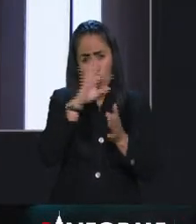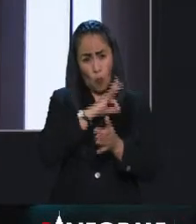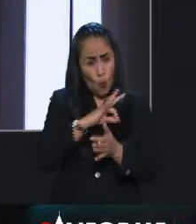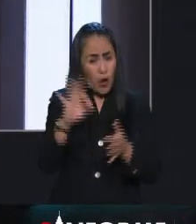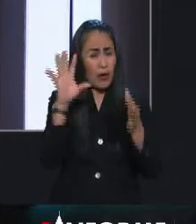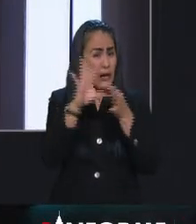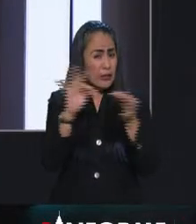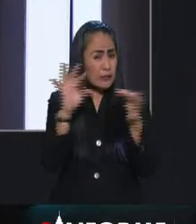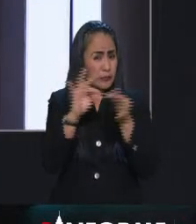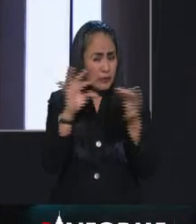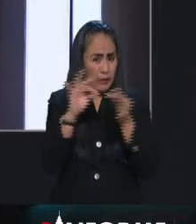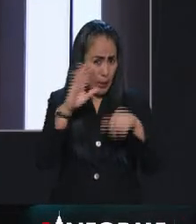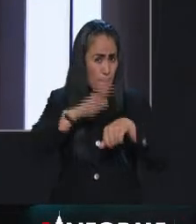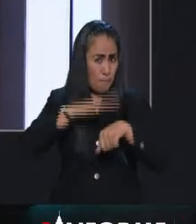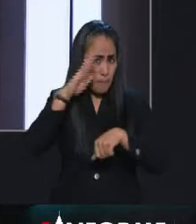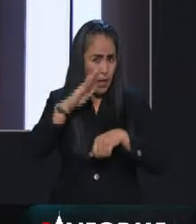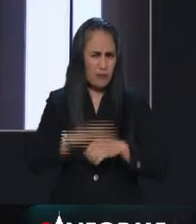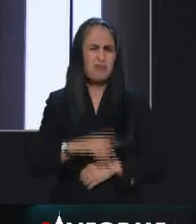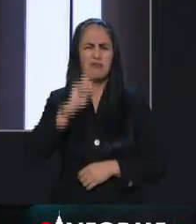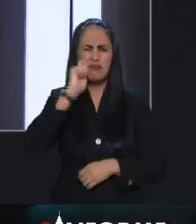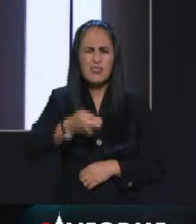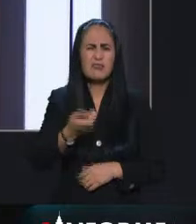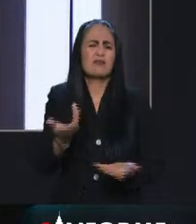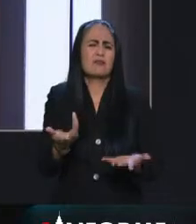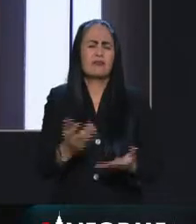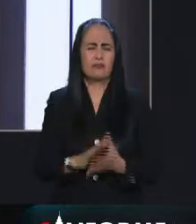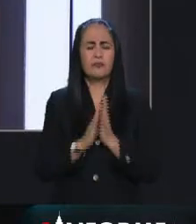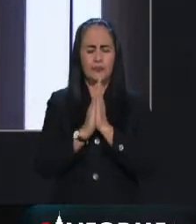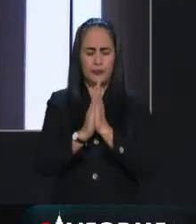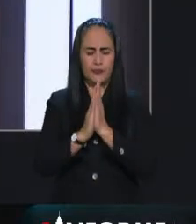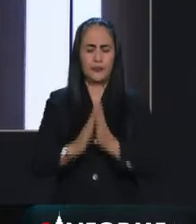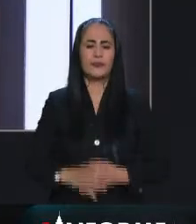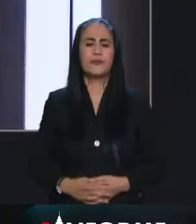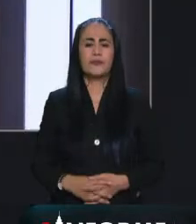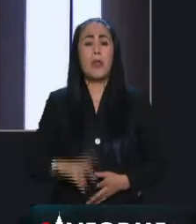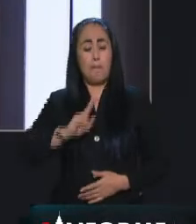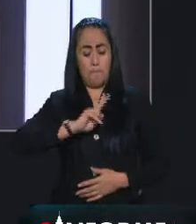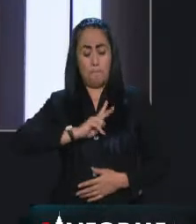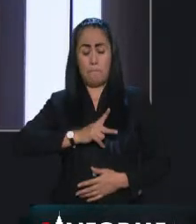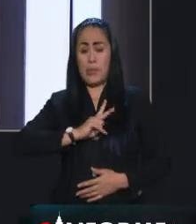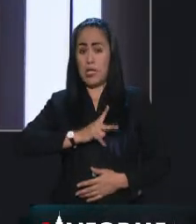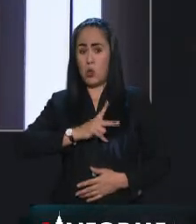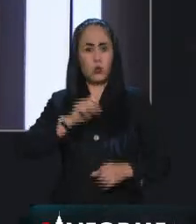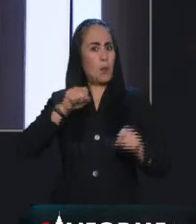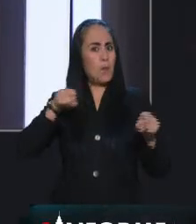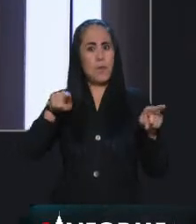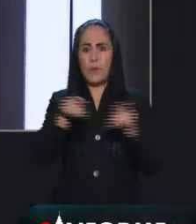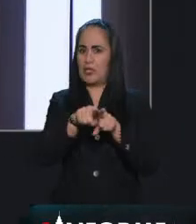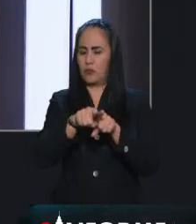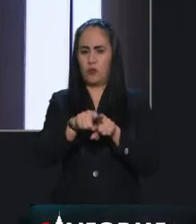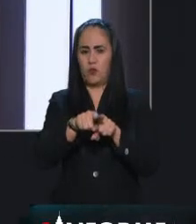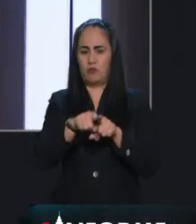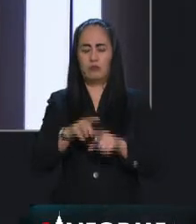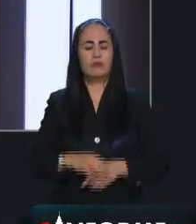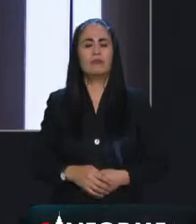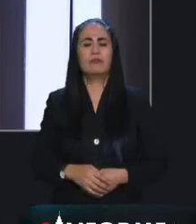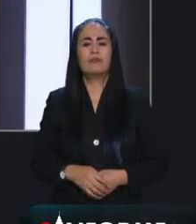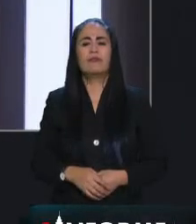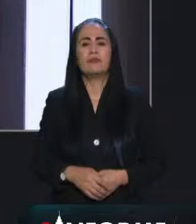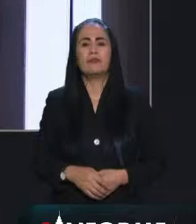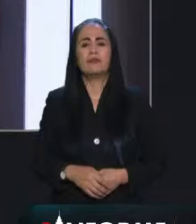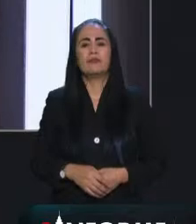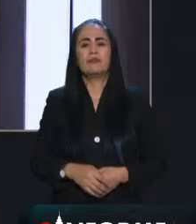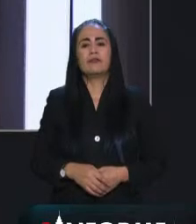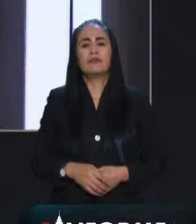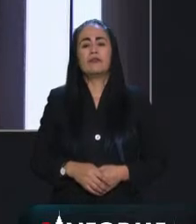cómo leemos eso? Claro, el virus es el mismo. El virus es el mismo. Lo que sucede es que algunos